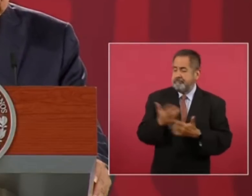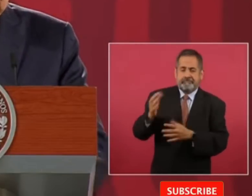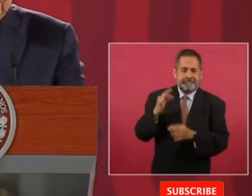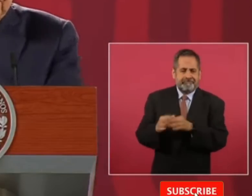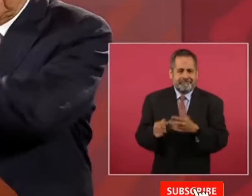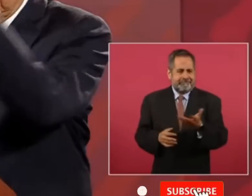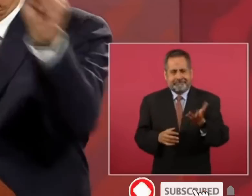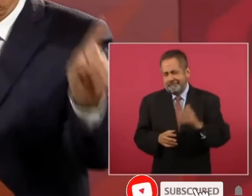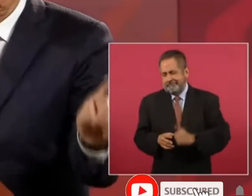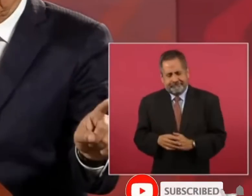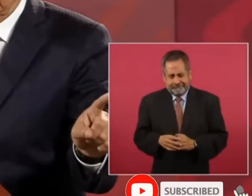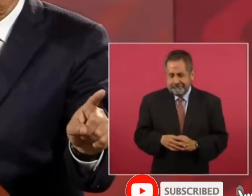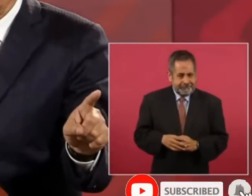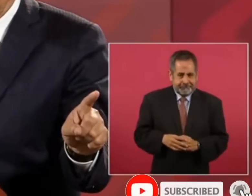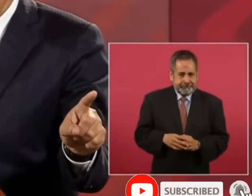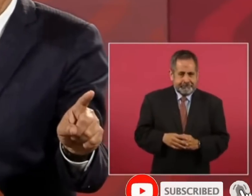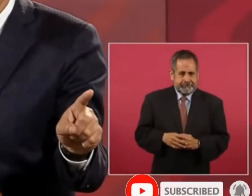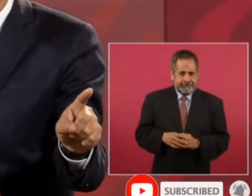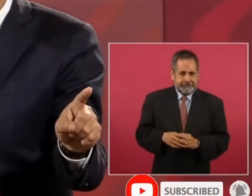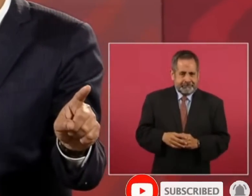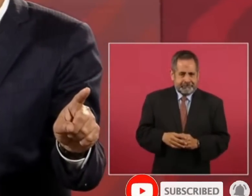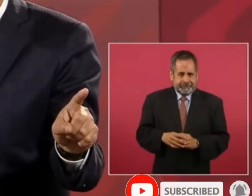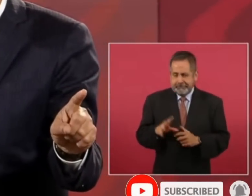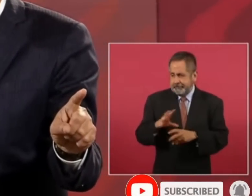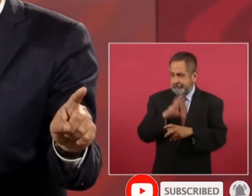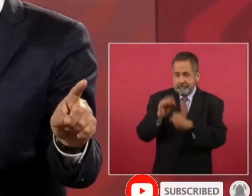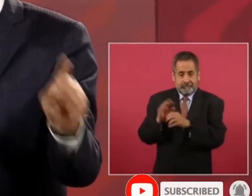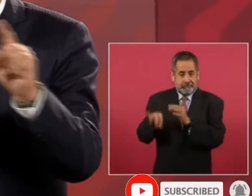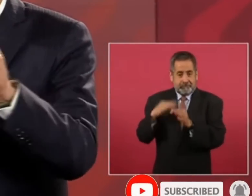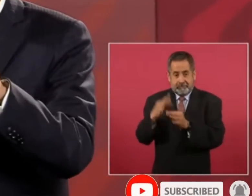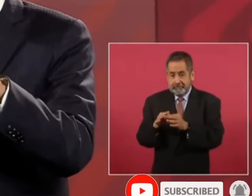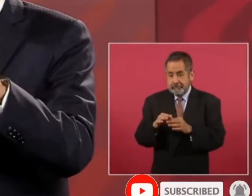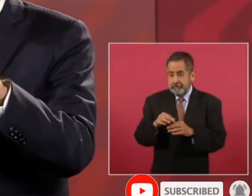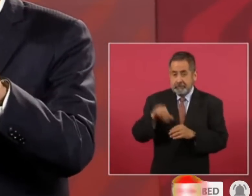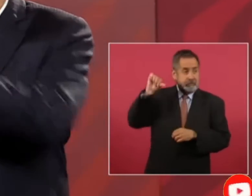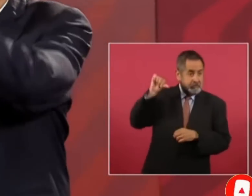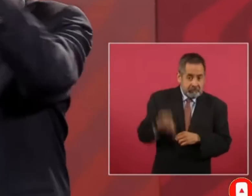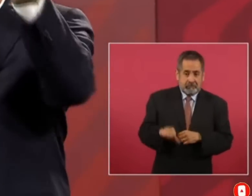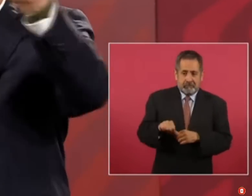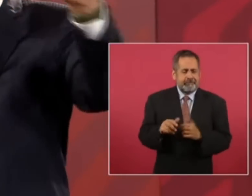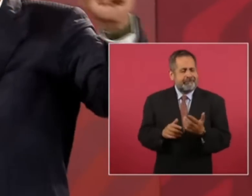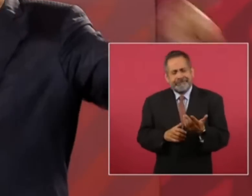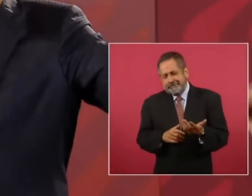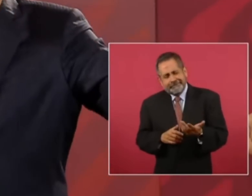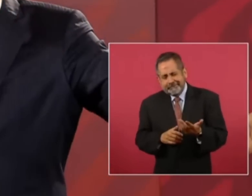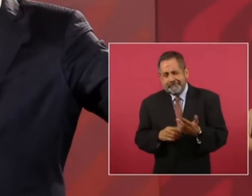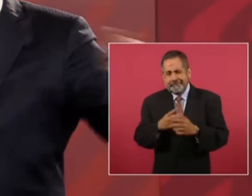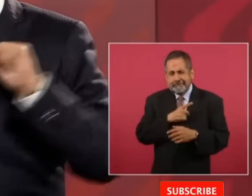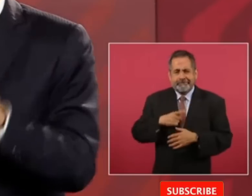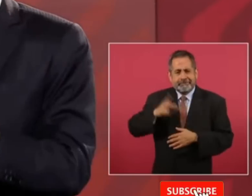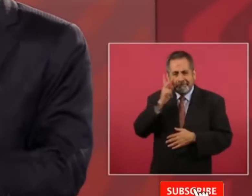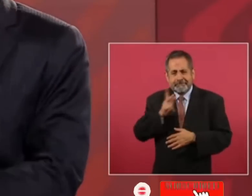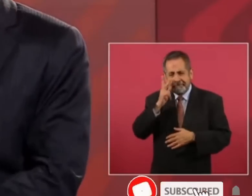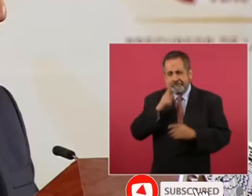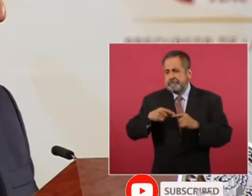y ya se integra de inmediato todo el proceso y ya